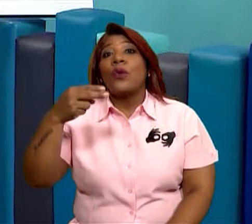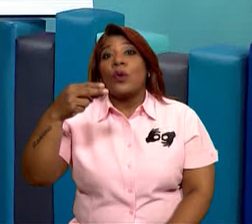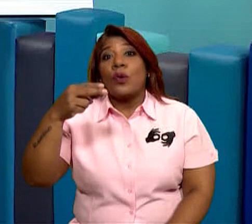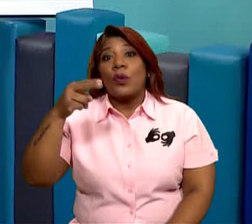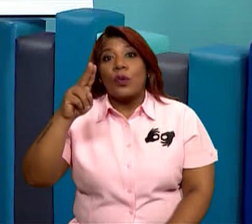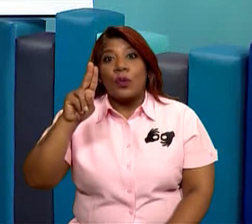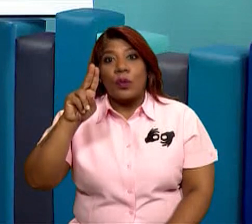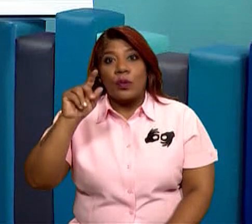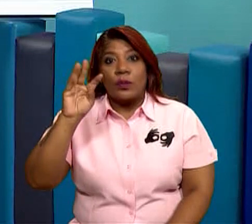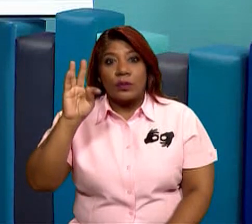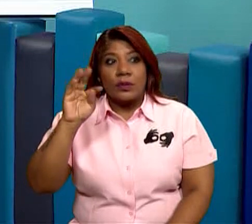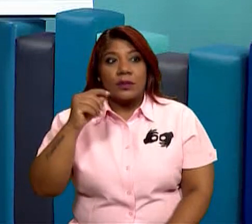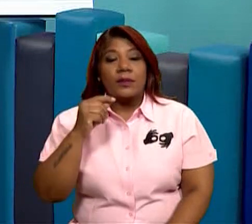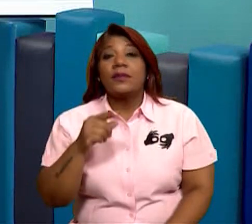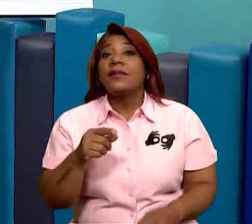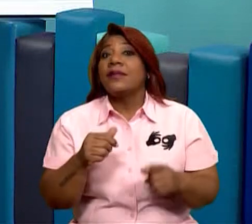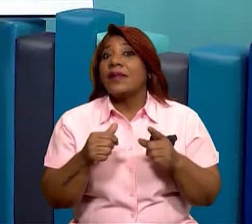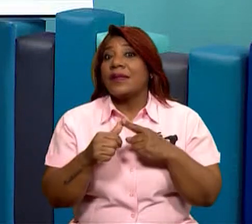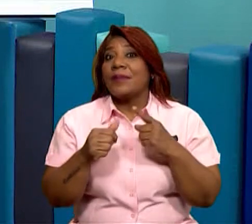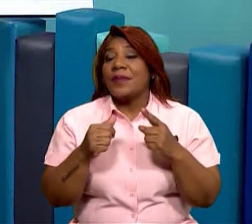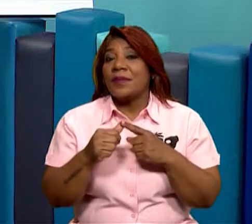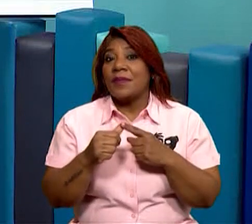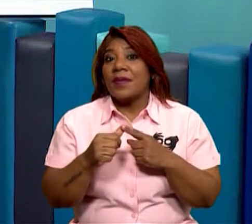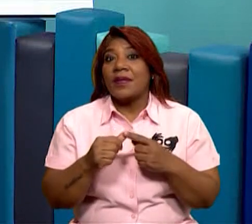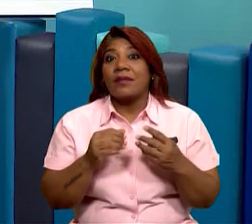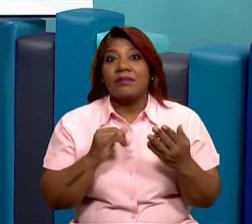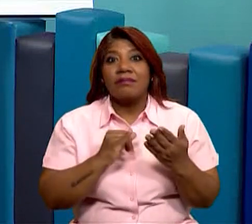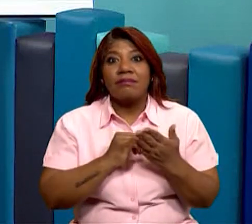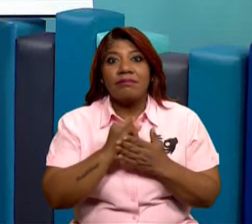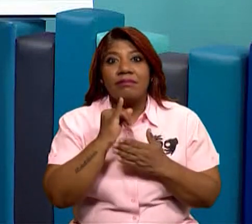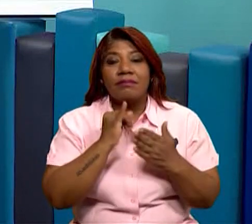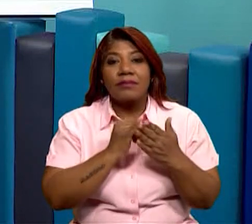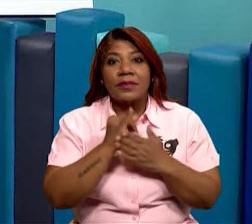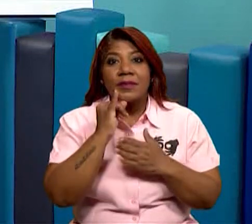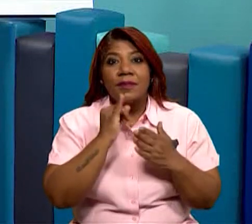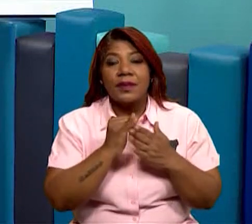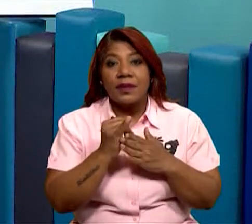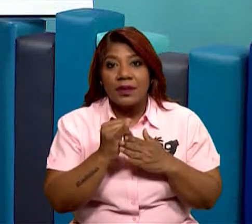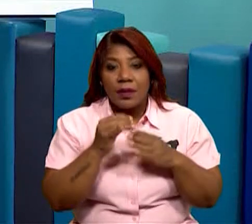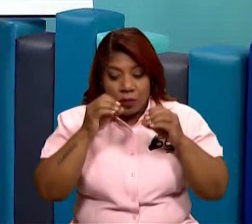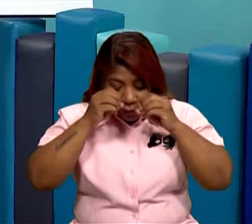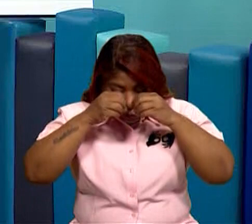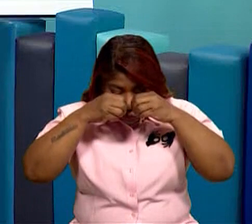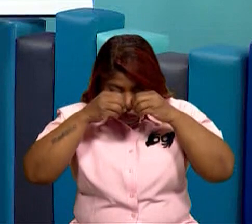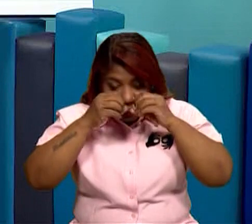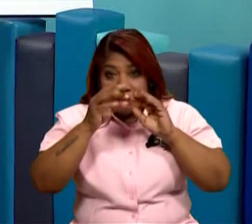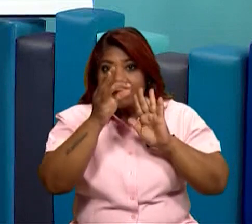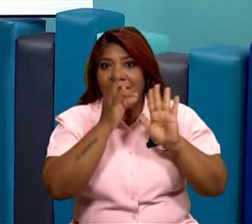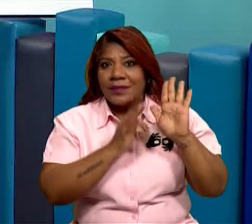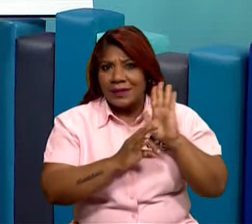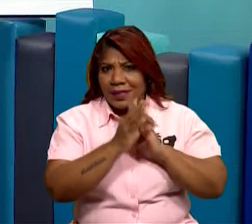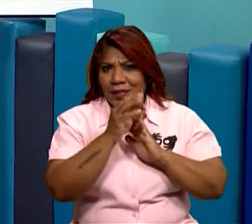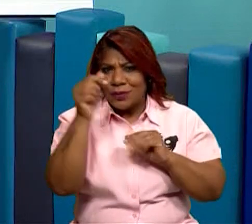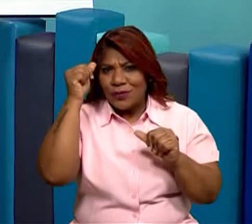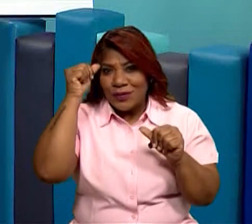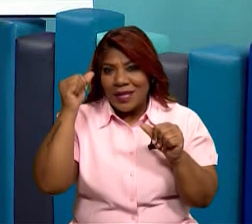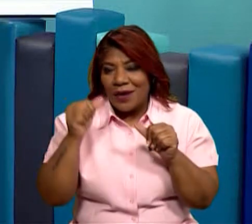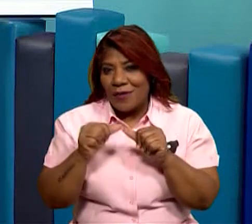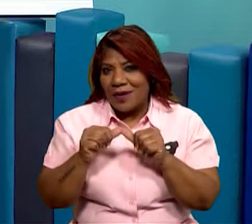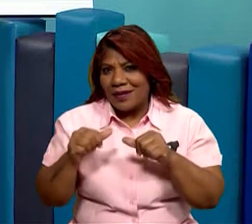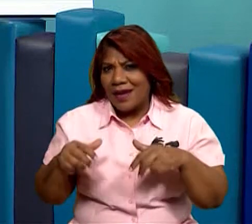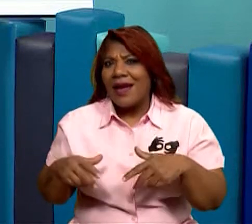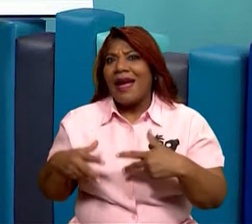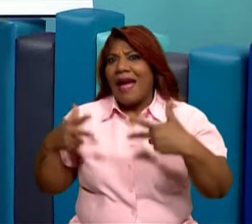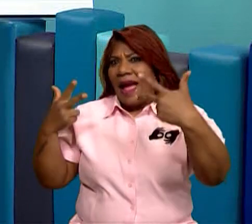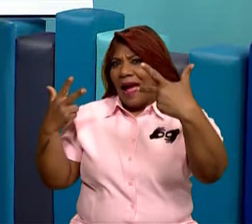él fue el primero que descubrió lo que fue la célula. ¿Se acuerdan esa vez que lo llamamos? Él nos